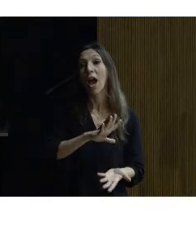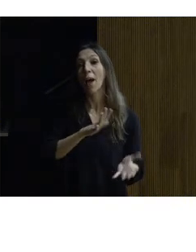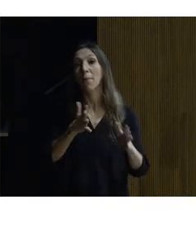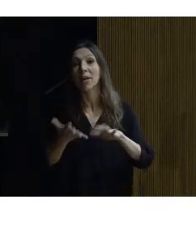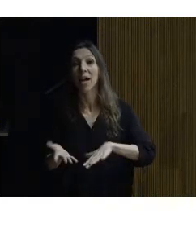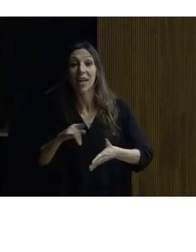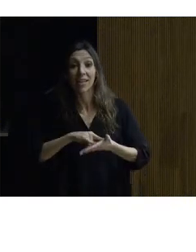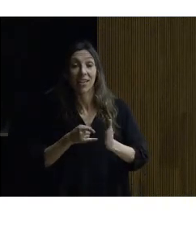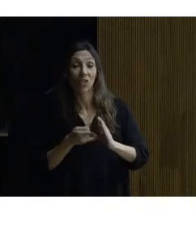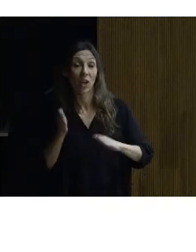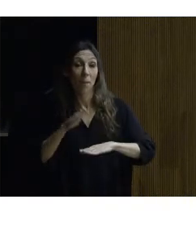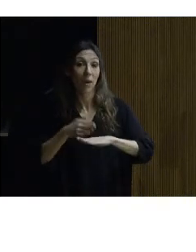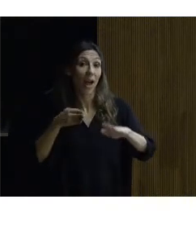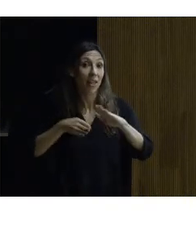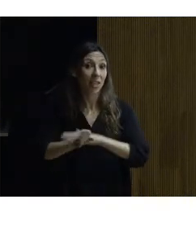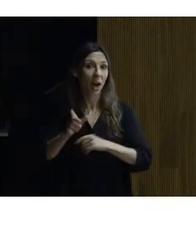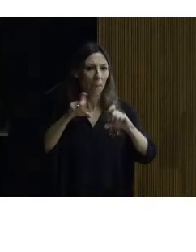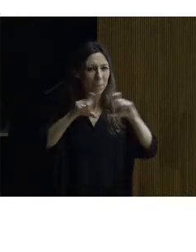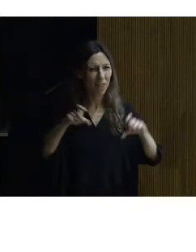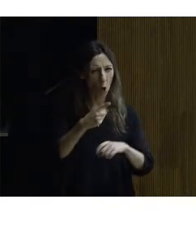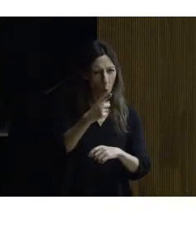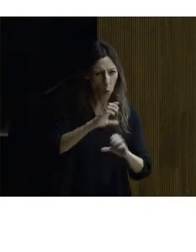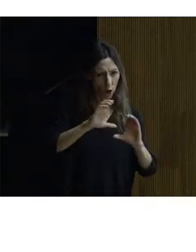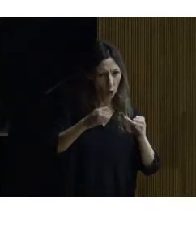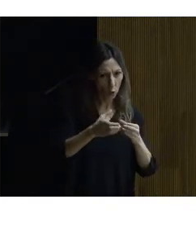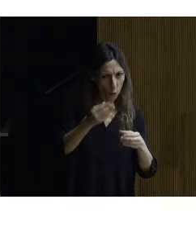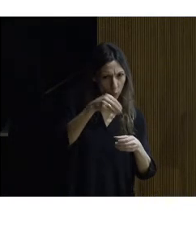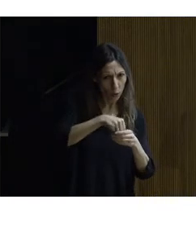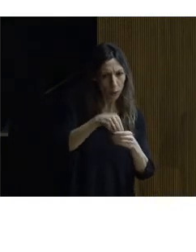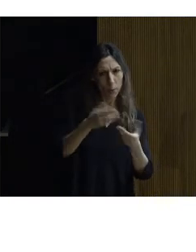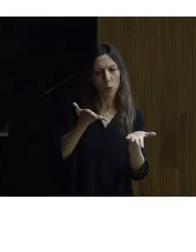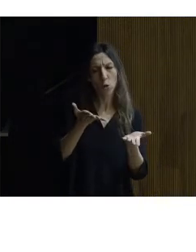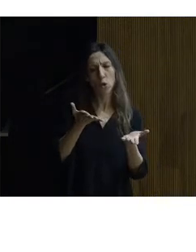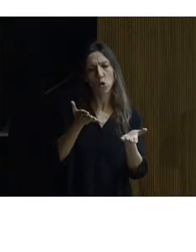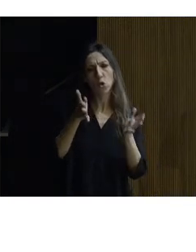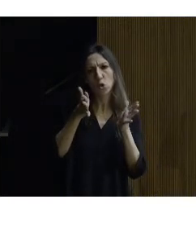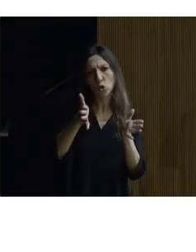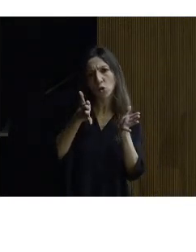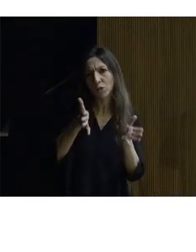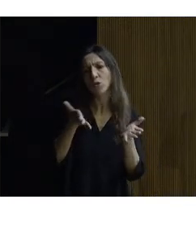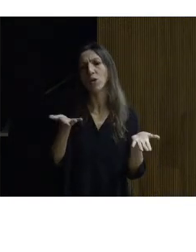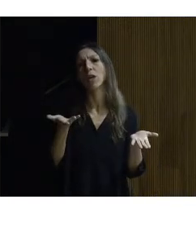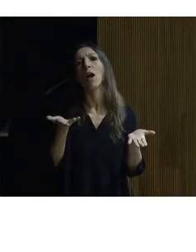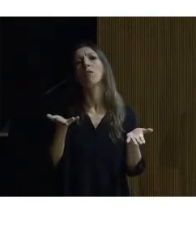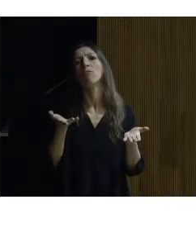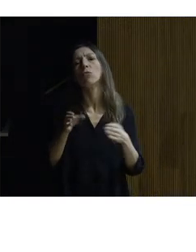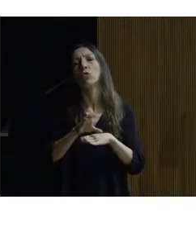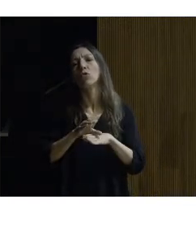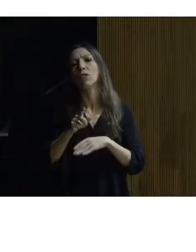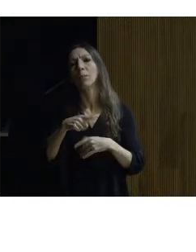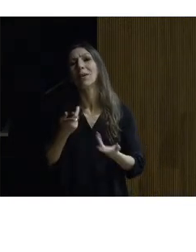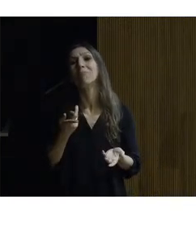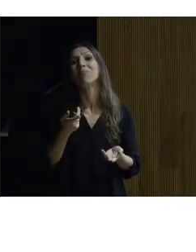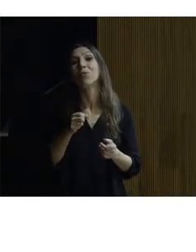de las empresas del grupo está dedicada a la formación investigación consultoría y asesoría en tecnología digital y desde aquí es desde donde nosotros en FUE